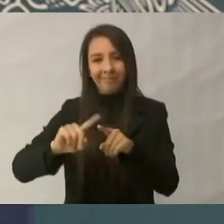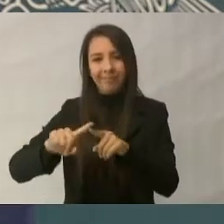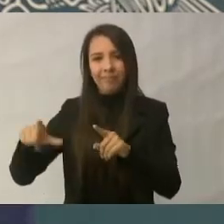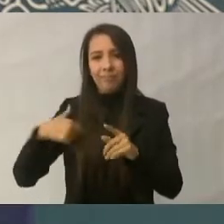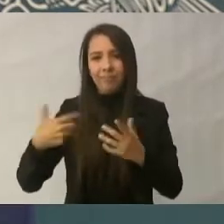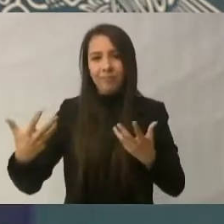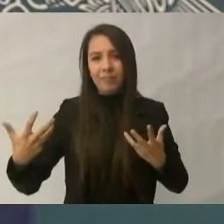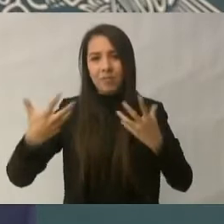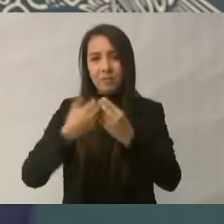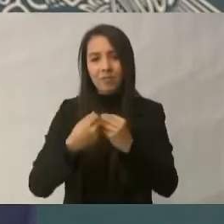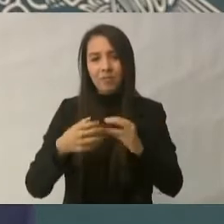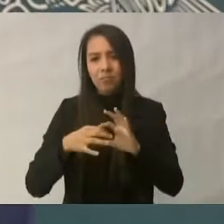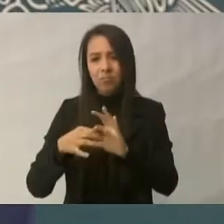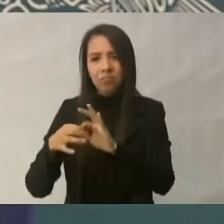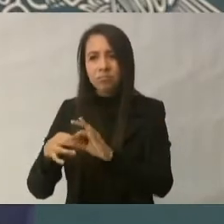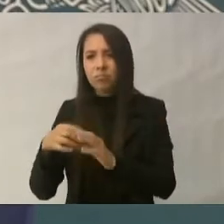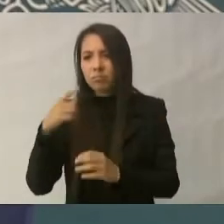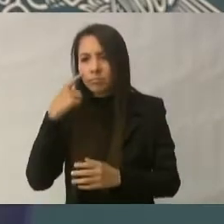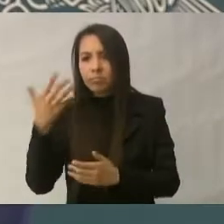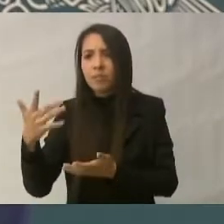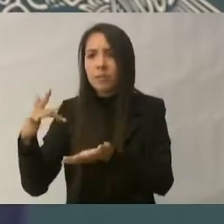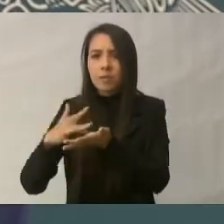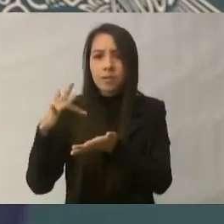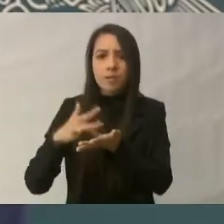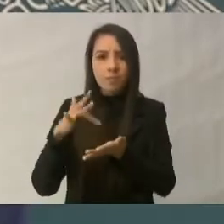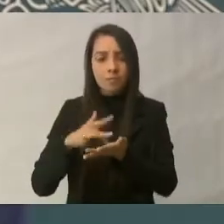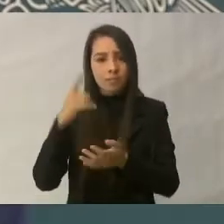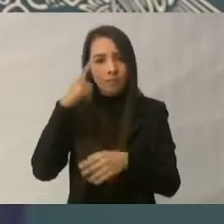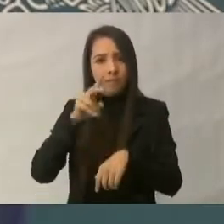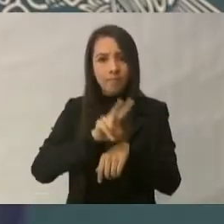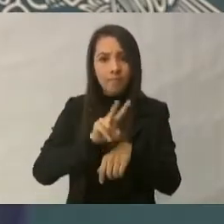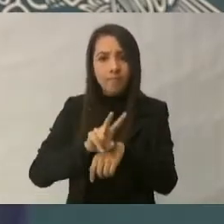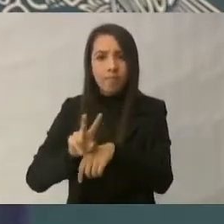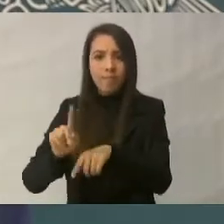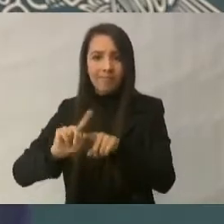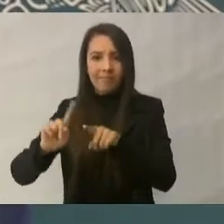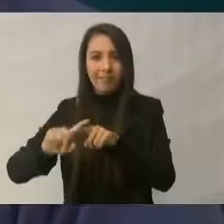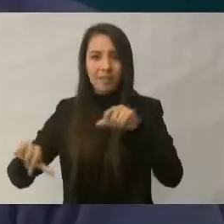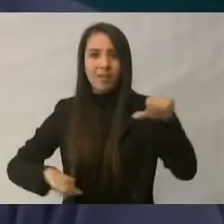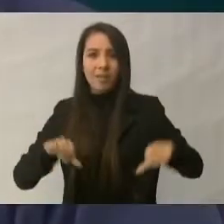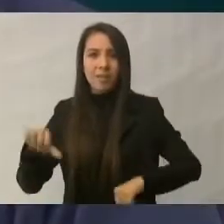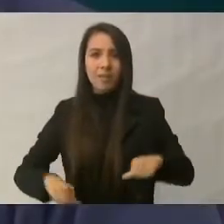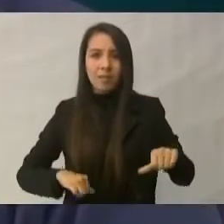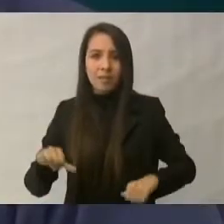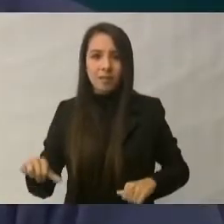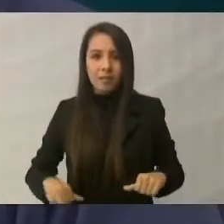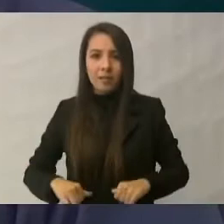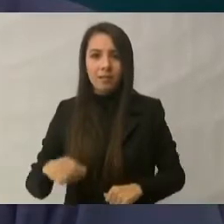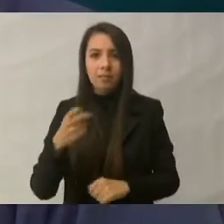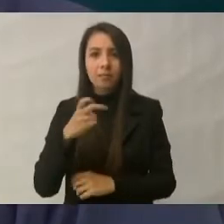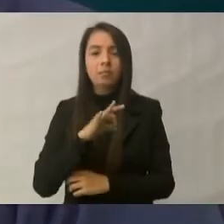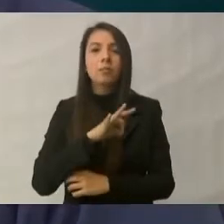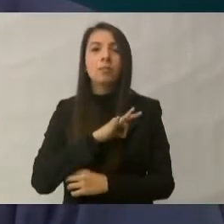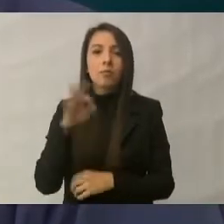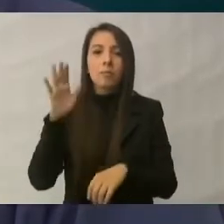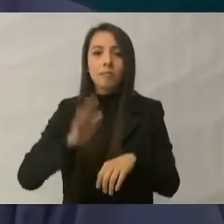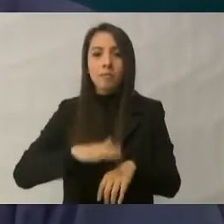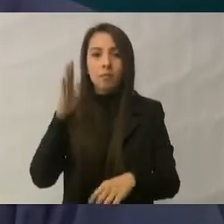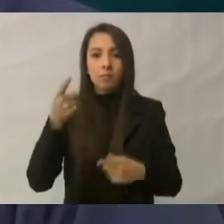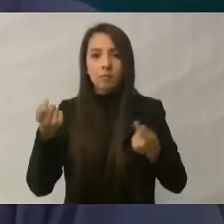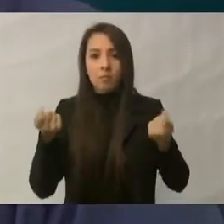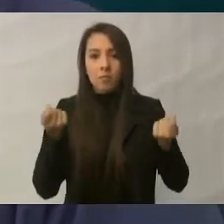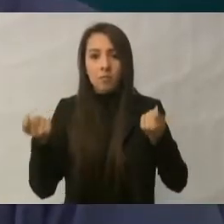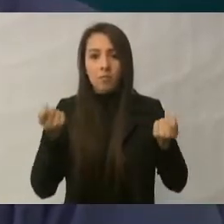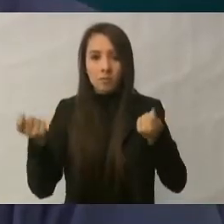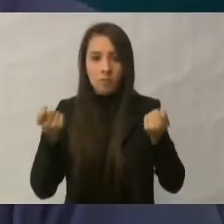los tradicionales, que nos están apoyando mucho en estas actividades, para poder tener un control mayor, principalmente